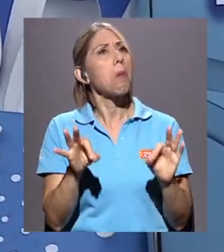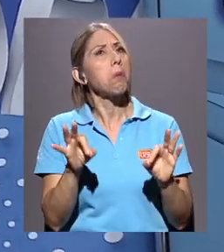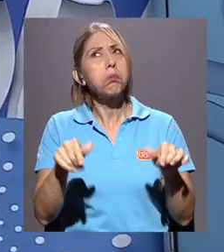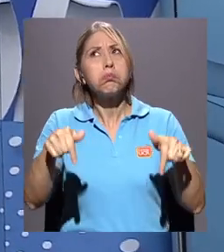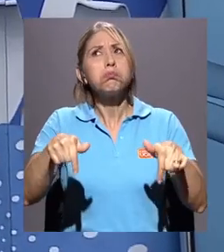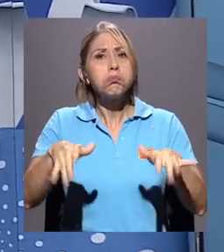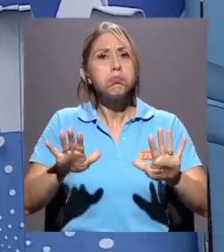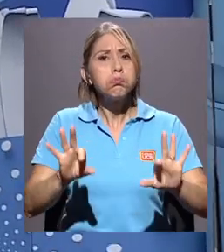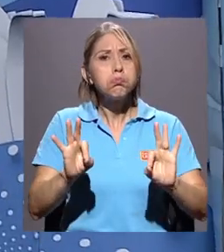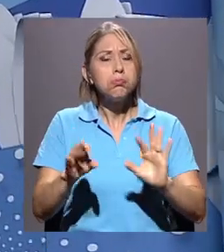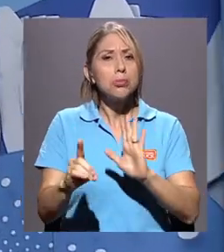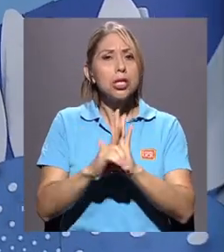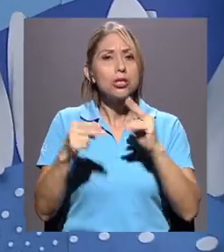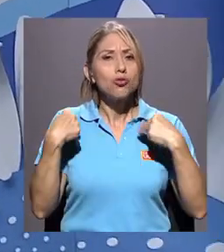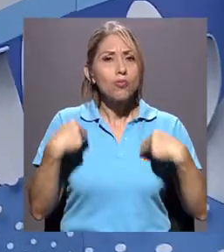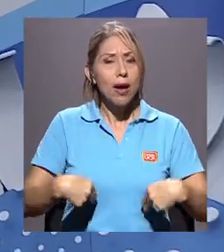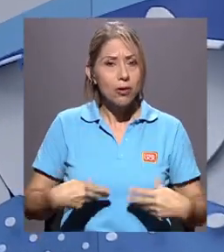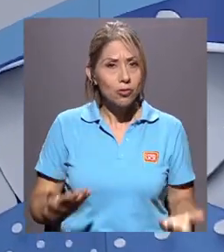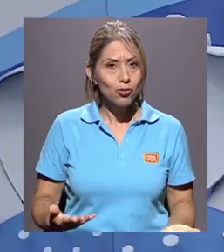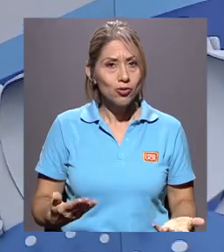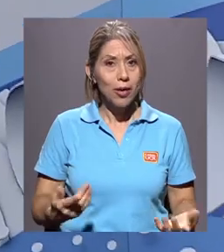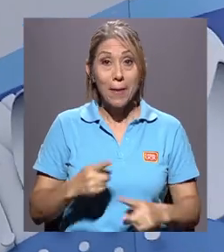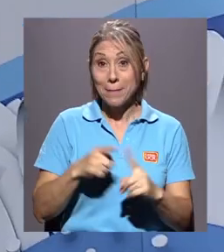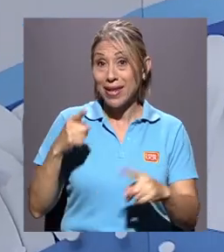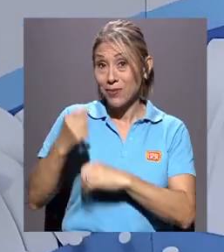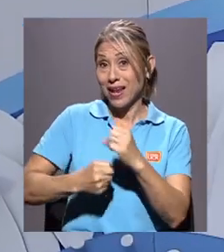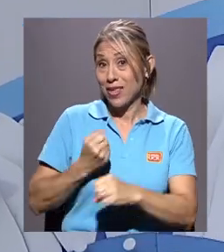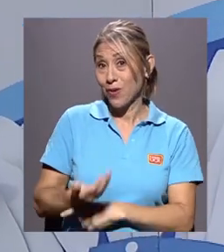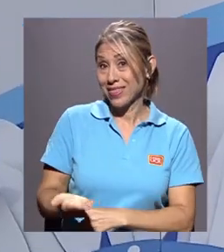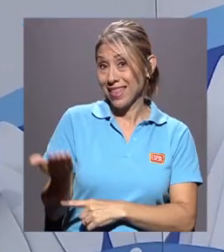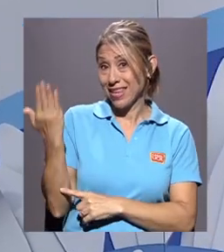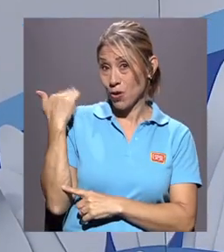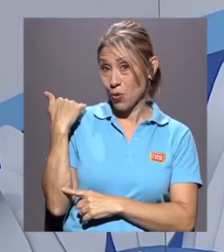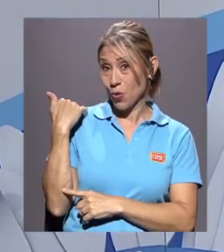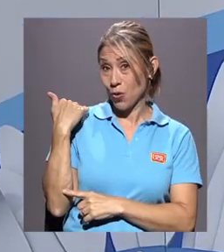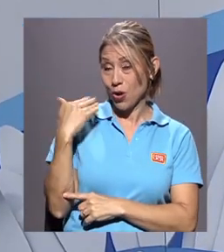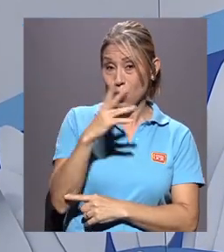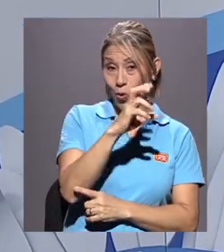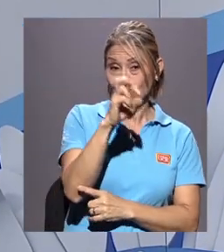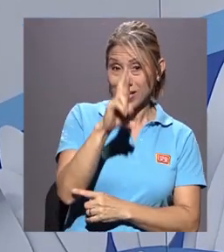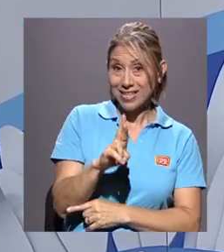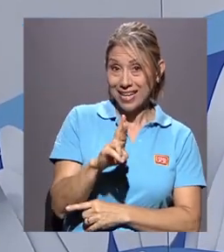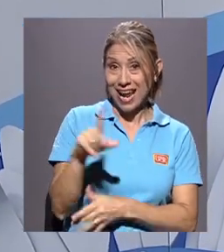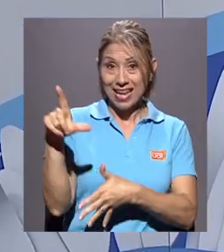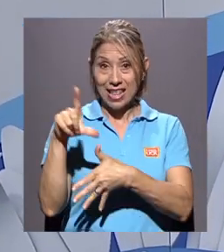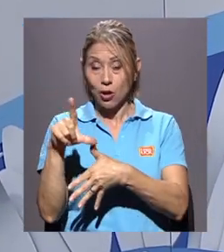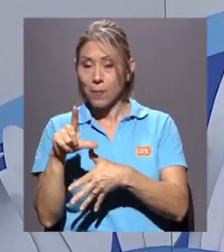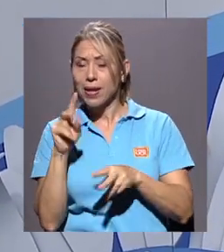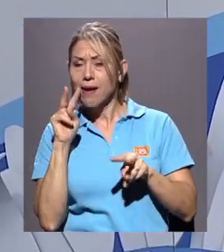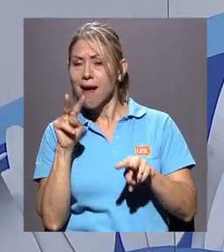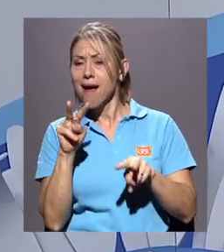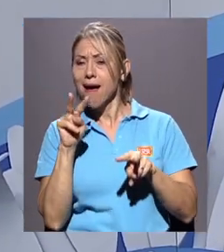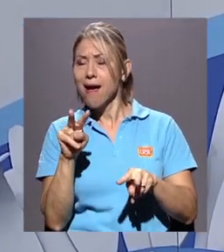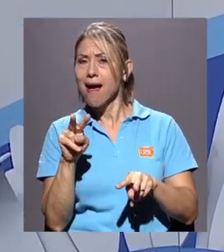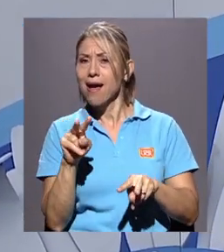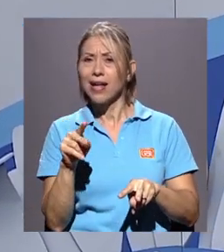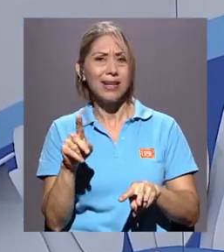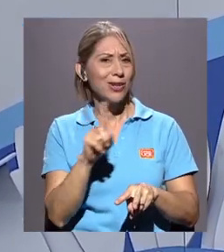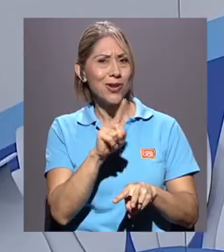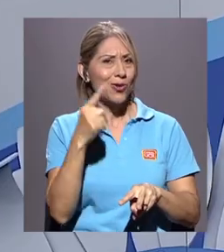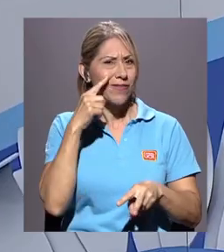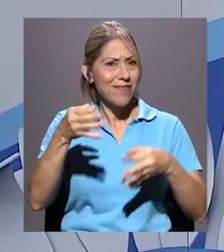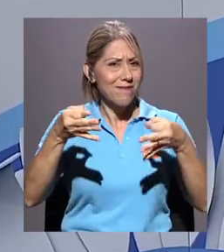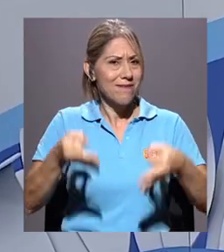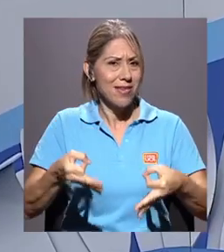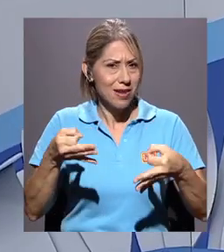el año anterior, al menos en Costa Rica, pero creo que a nivel latinoamericano, nos ha venido diciendo que esto no es tan firme como lo hemos